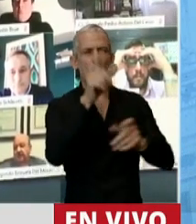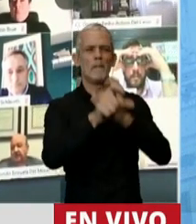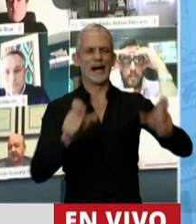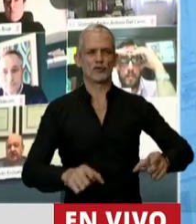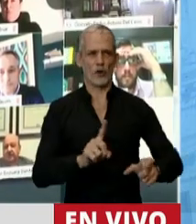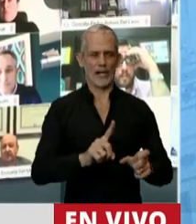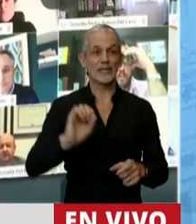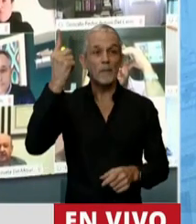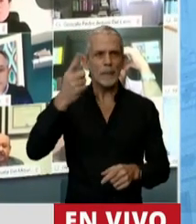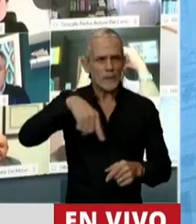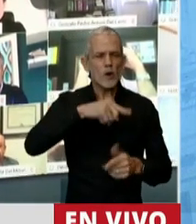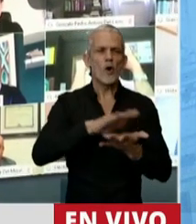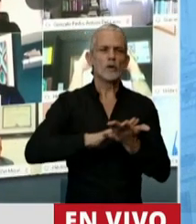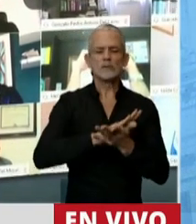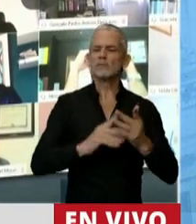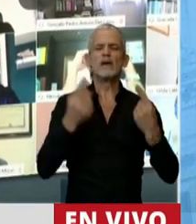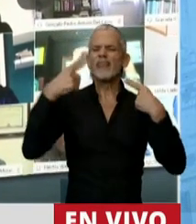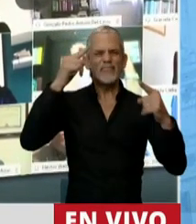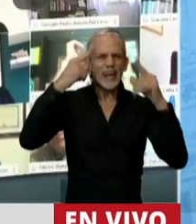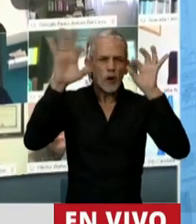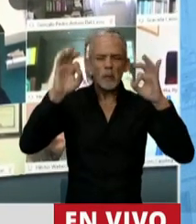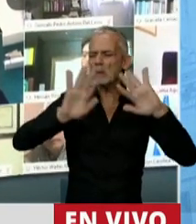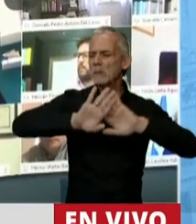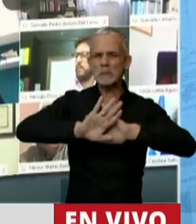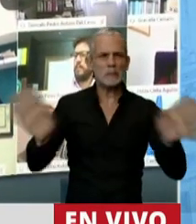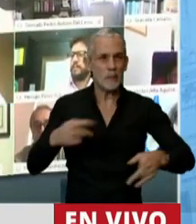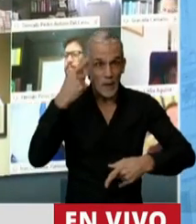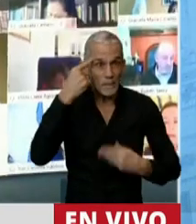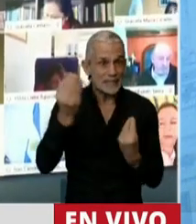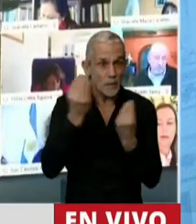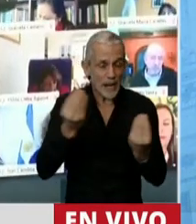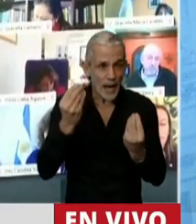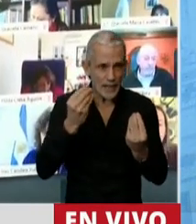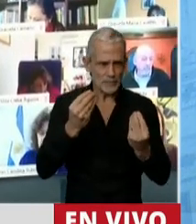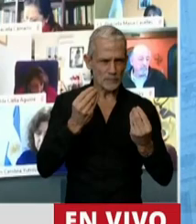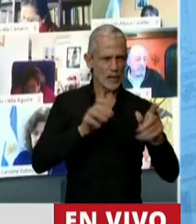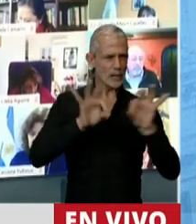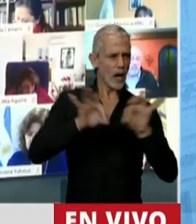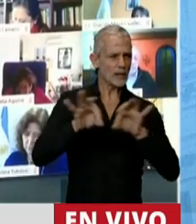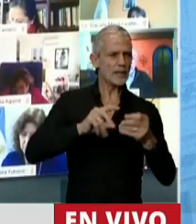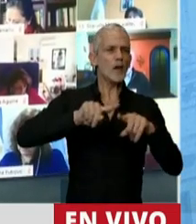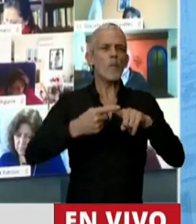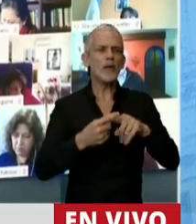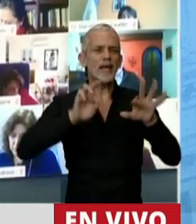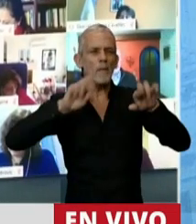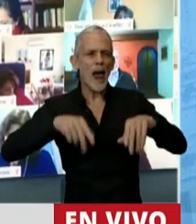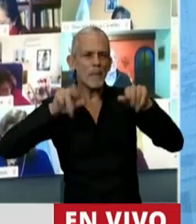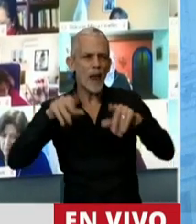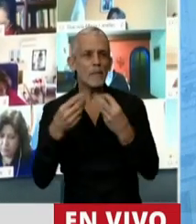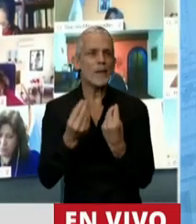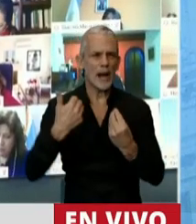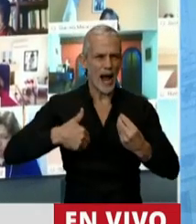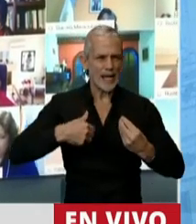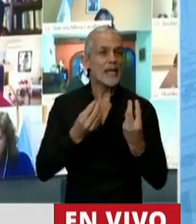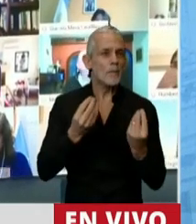nosotros tenemos que superar nuestras diferencias, que nosotros tenemos que pensar estratégicamente las políticas en la Argentina